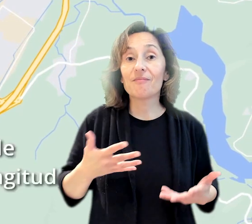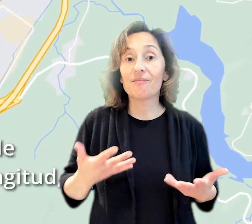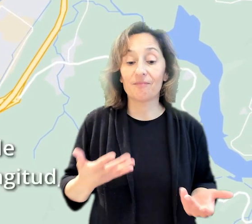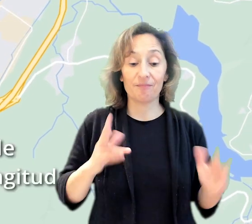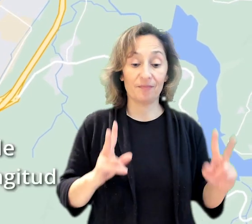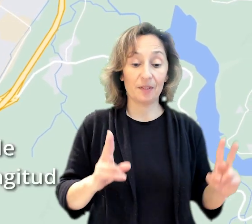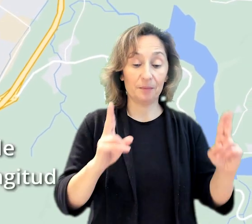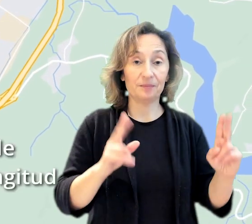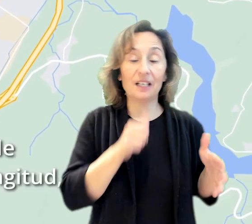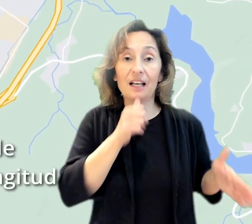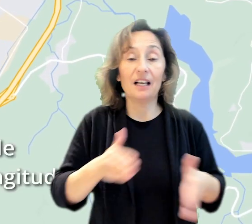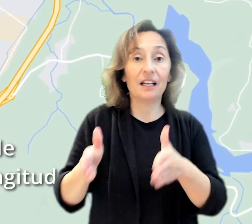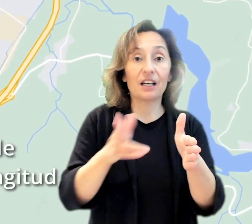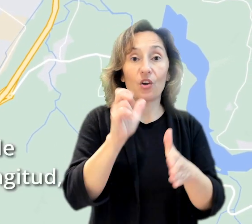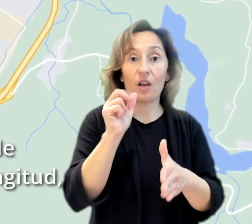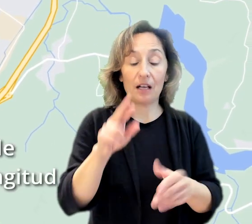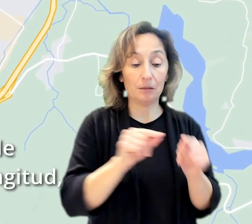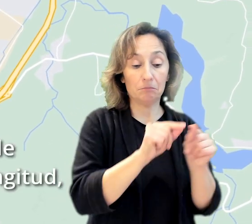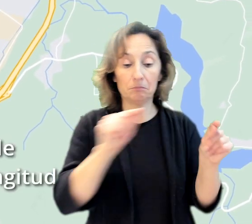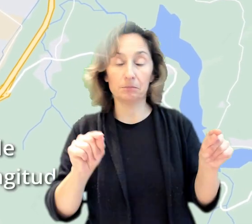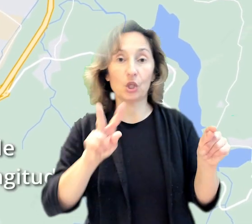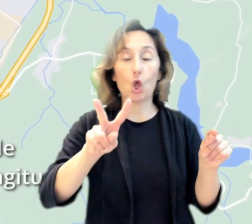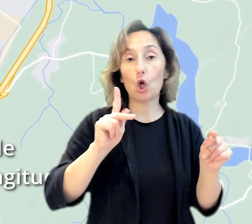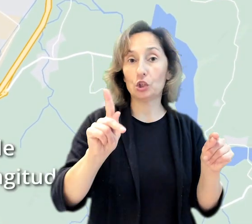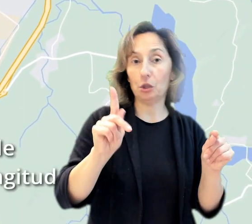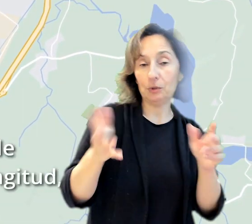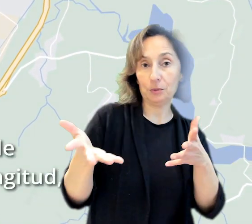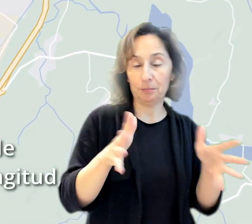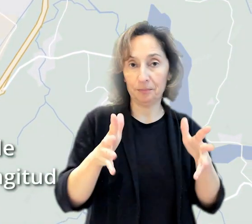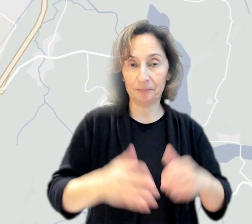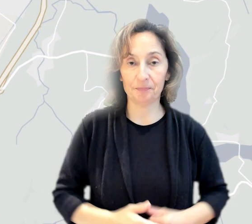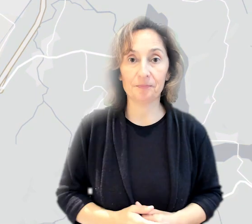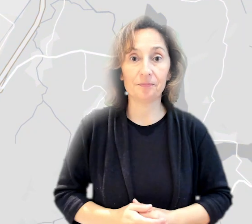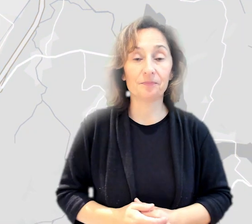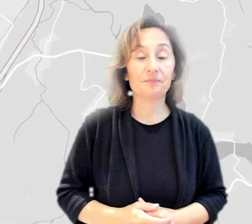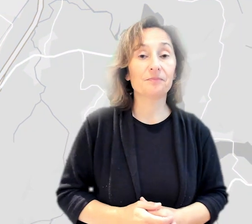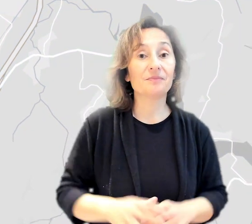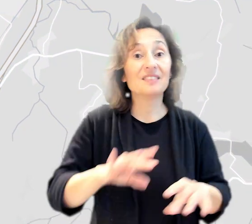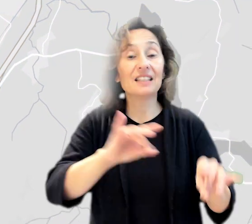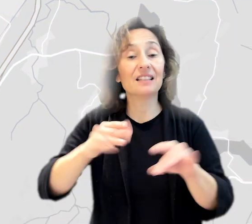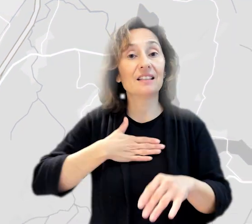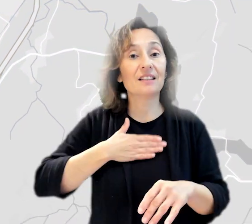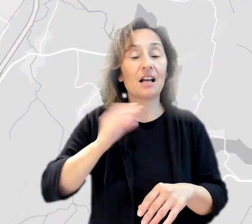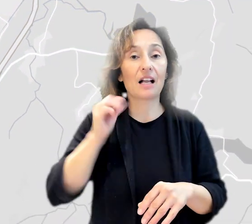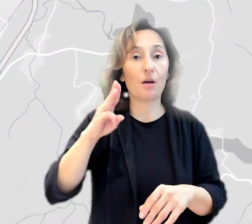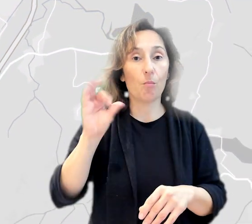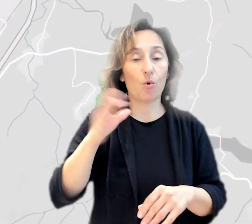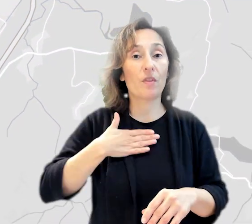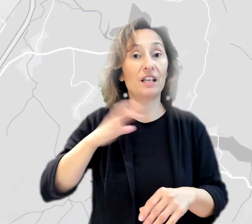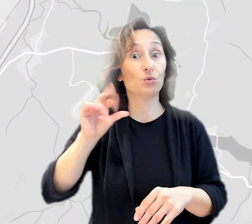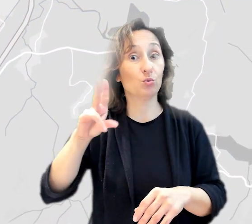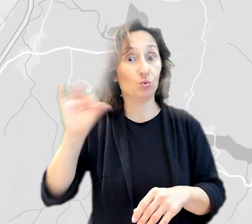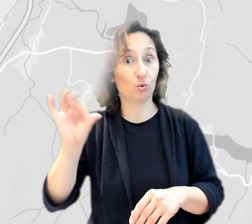Estamos en un tramo del río Íjar de aproximadamente dos kilómetros de longitud, en lo que es el término municipal de